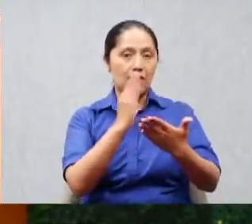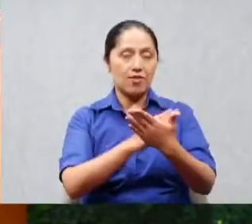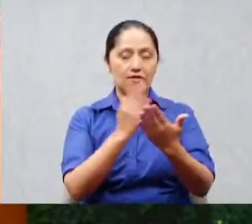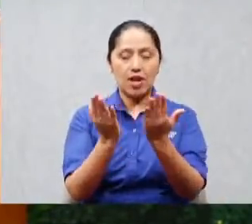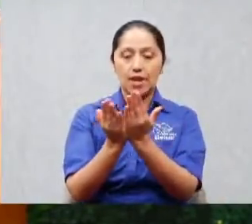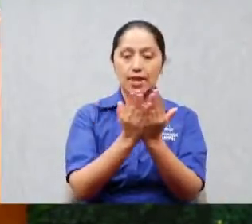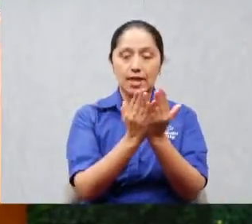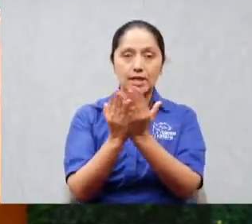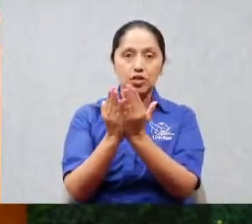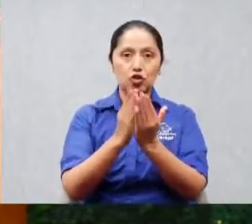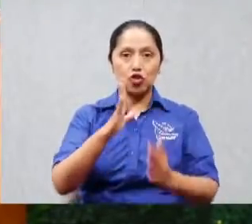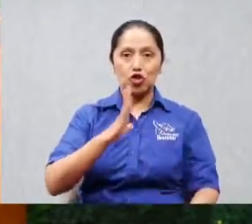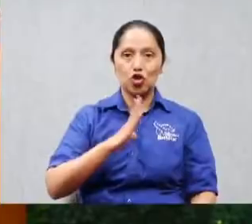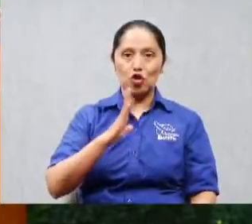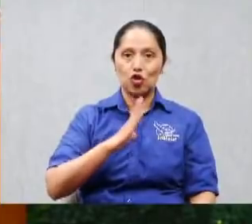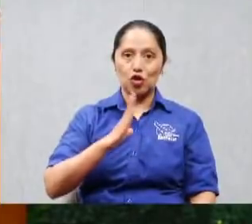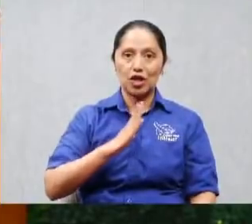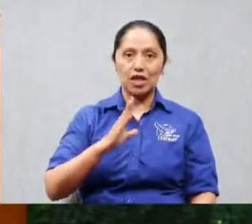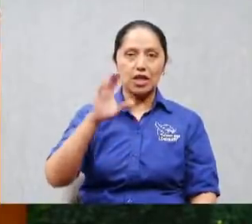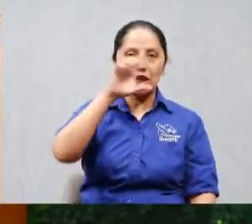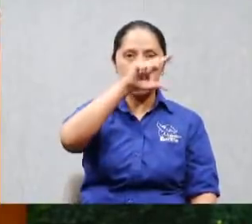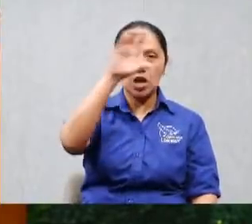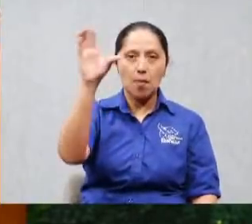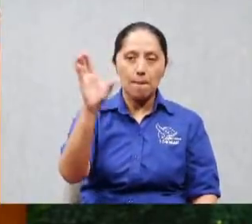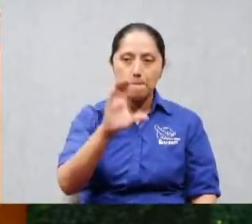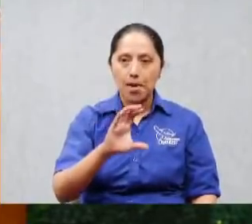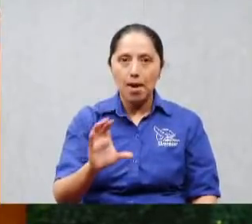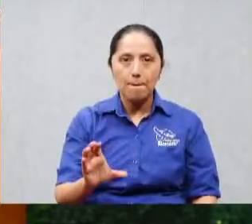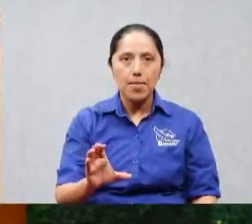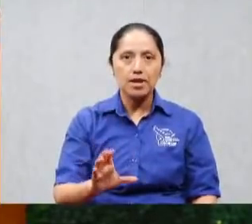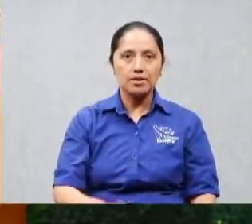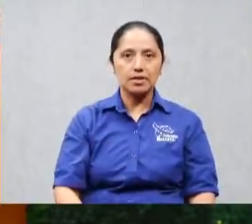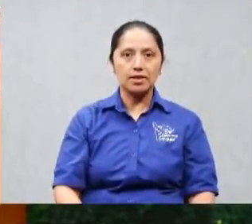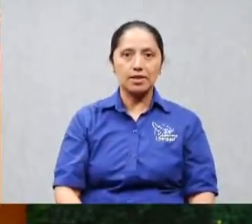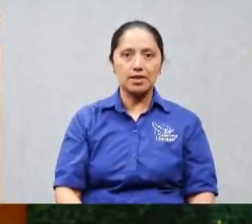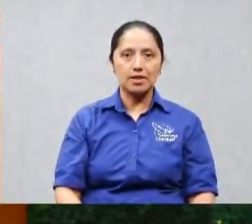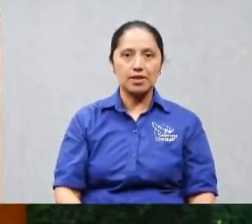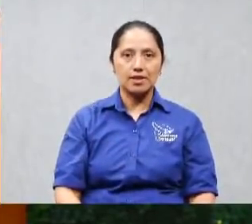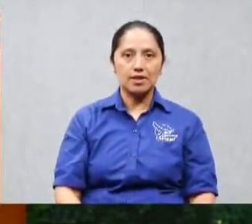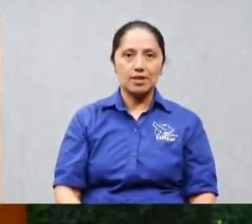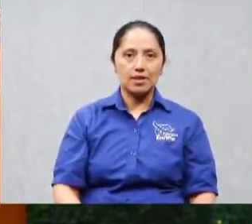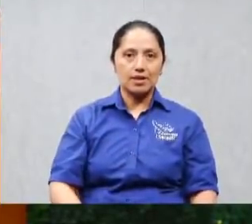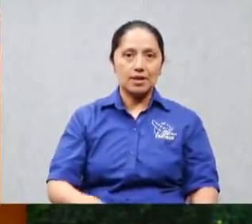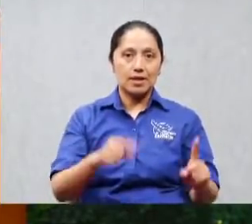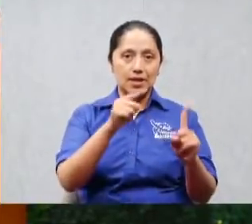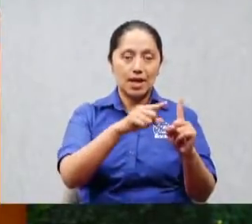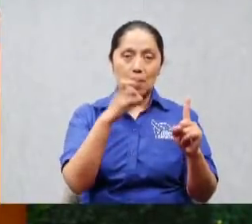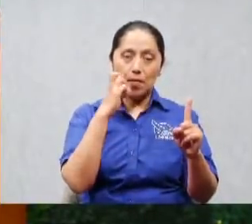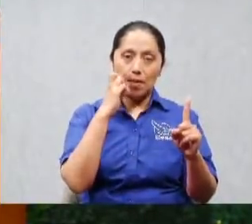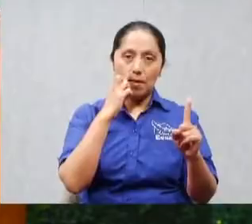mapas hazle vamos llévame y como le